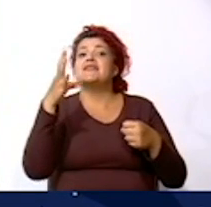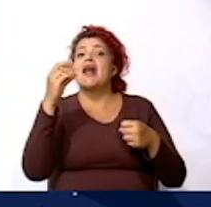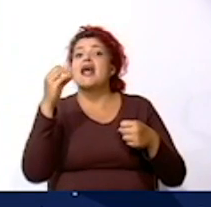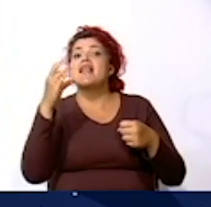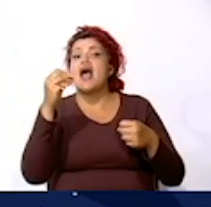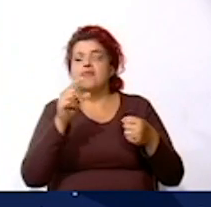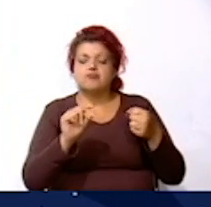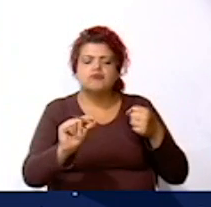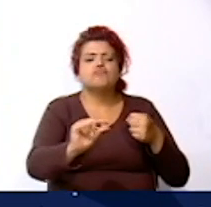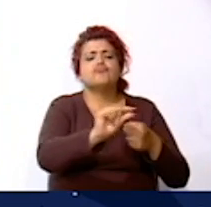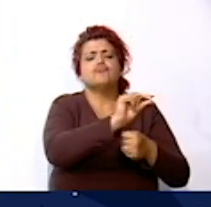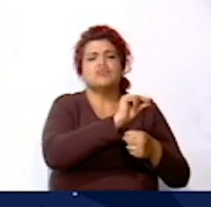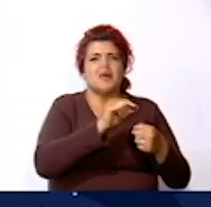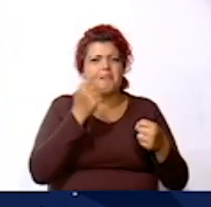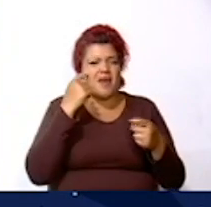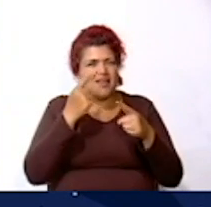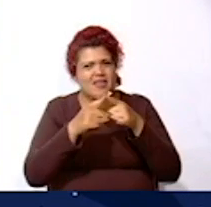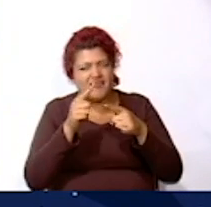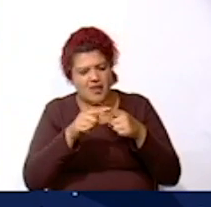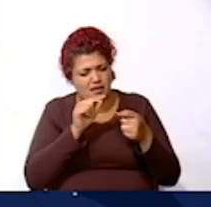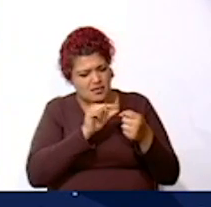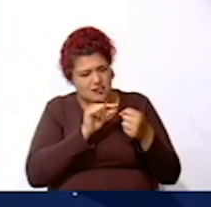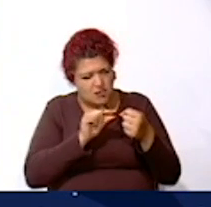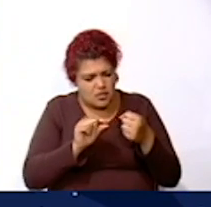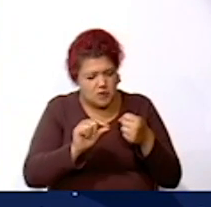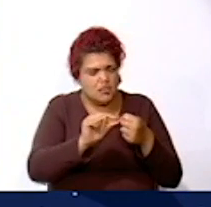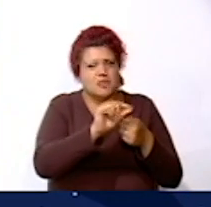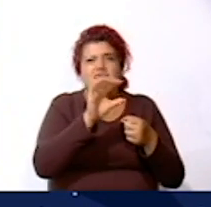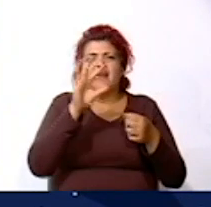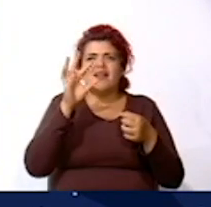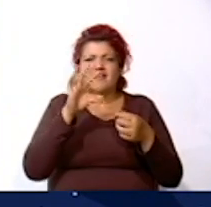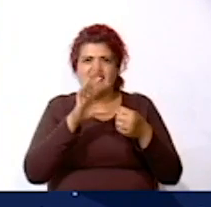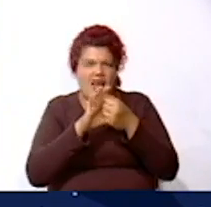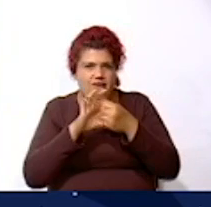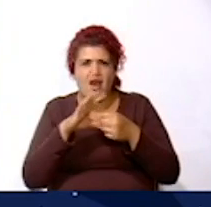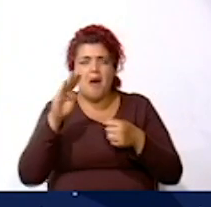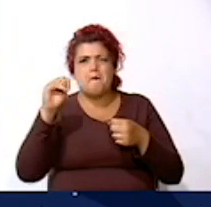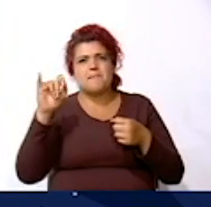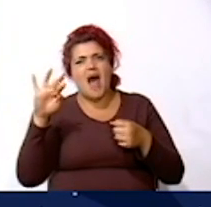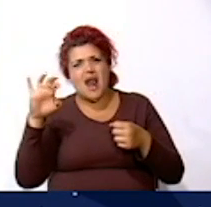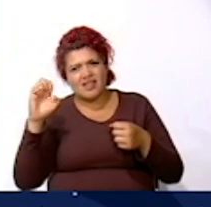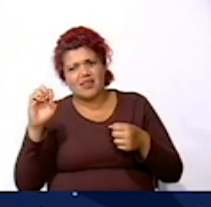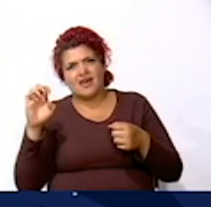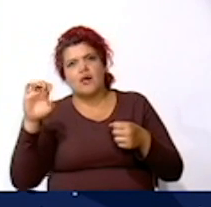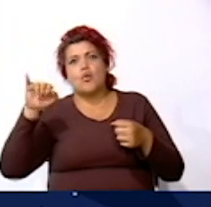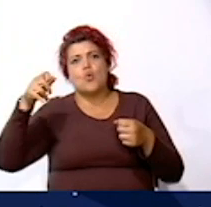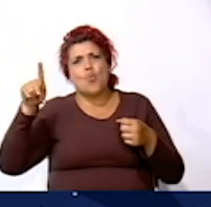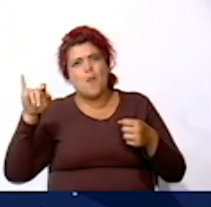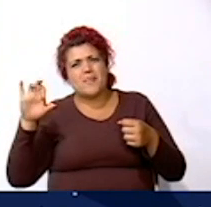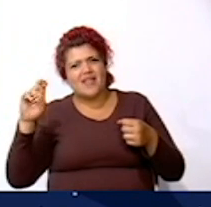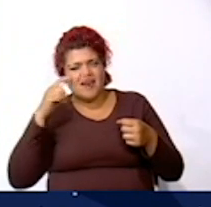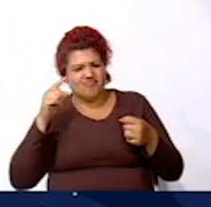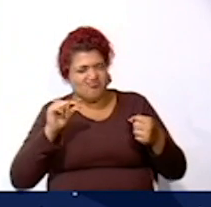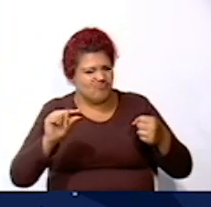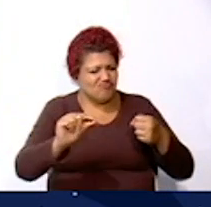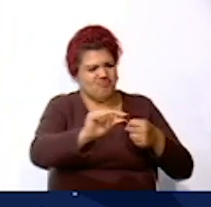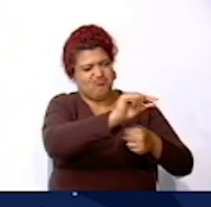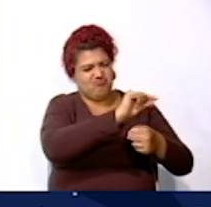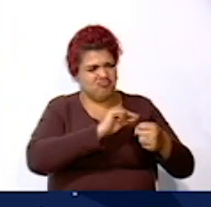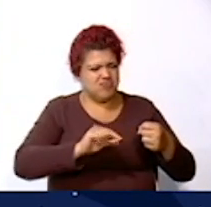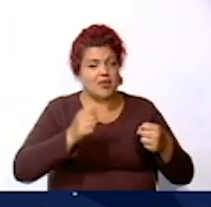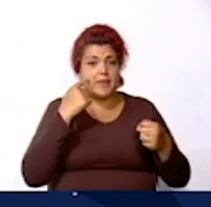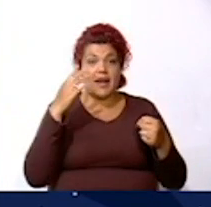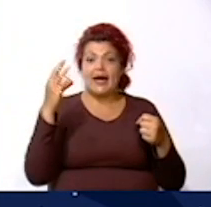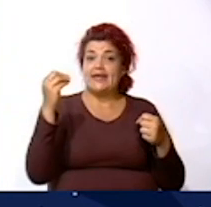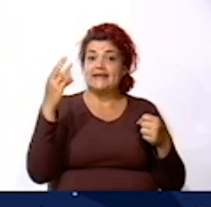la tierra, Marte, Júpiter que giran alrededor del sol Los planetas se diferencian de las estrellas Porque